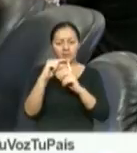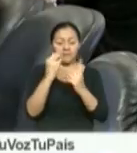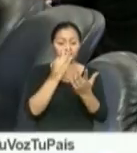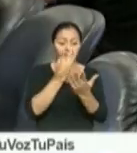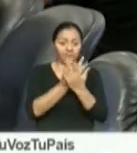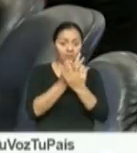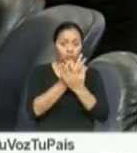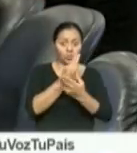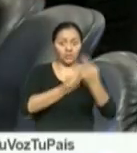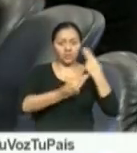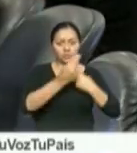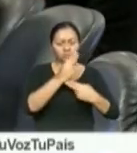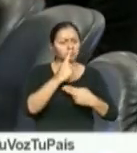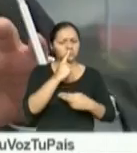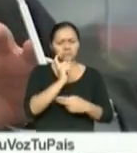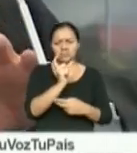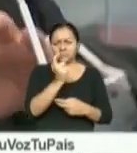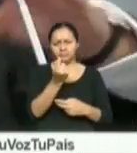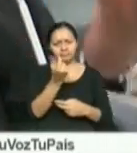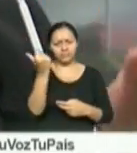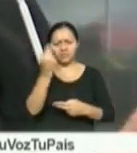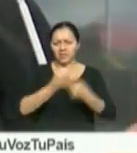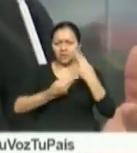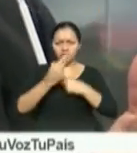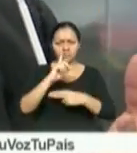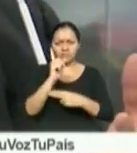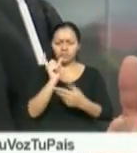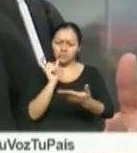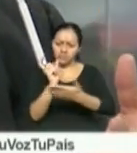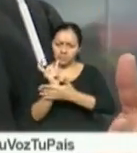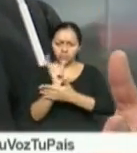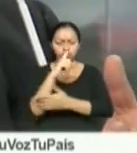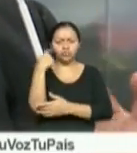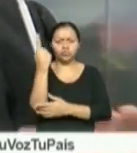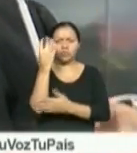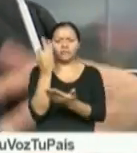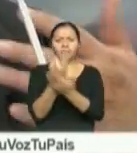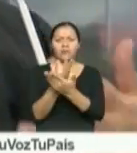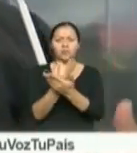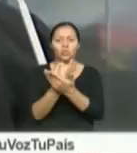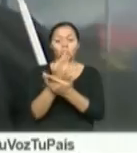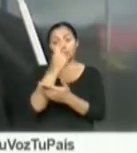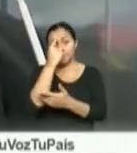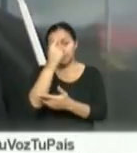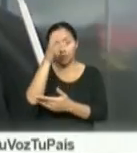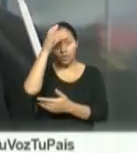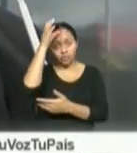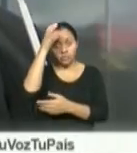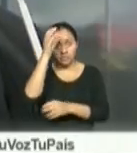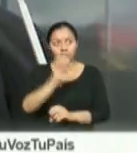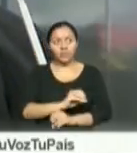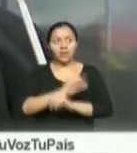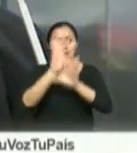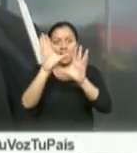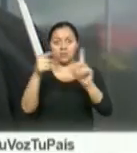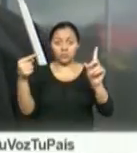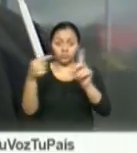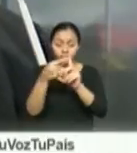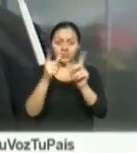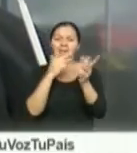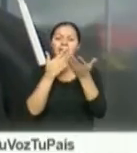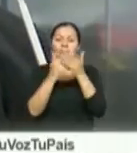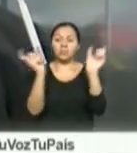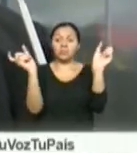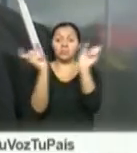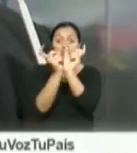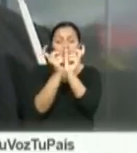negociables a solo facturas. Es que empatemos el concepto para que no